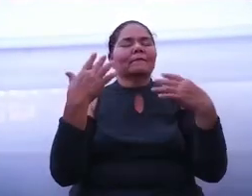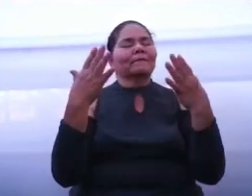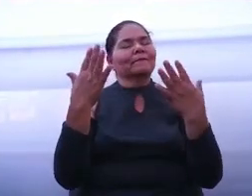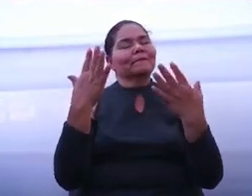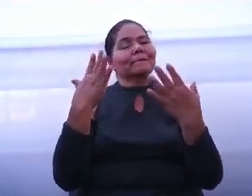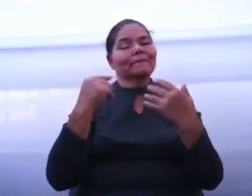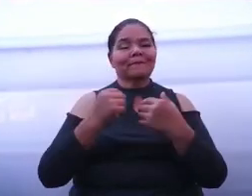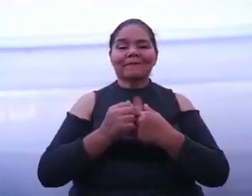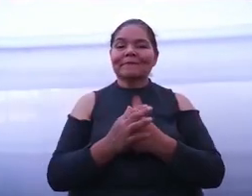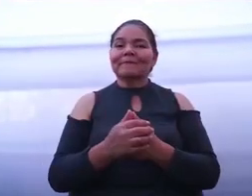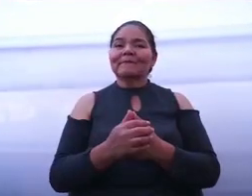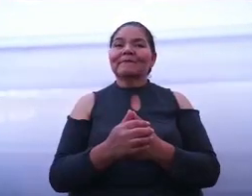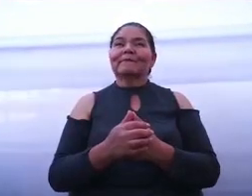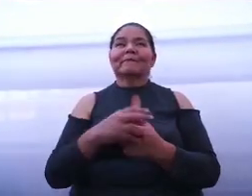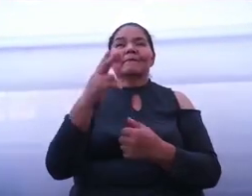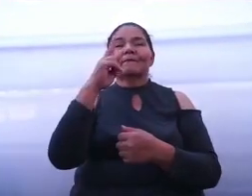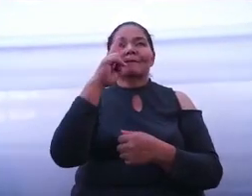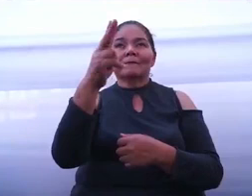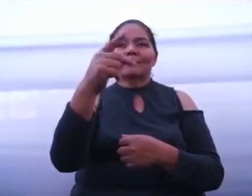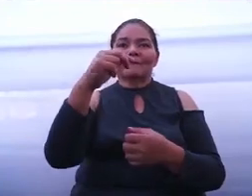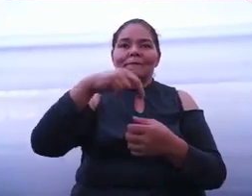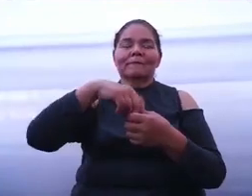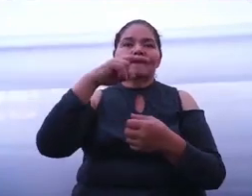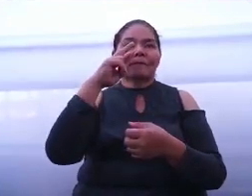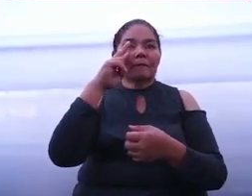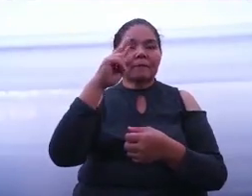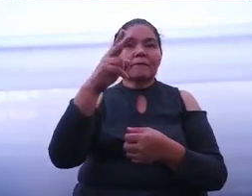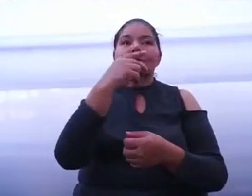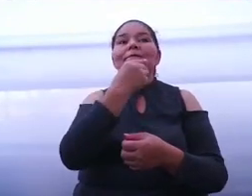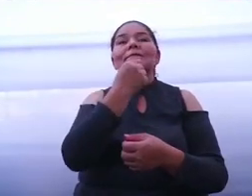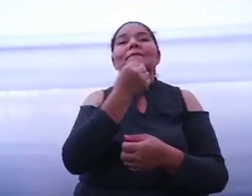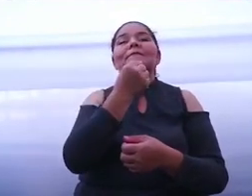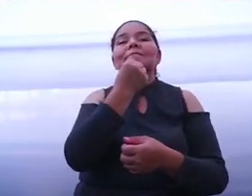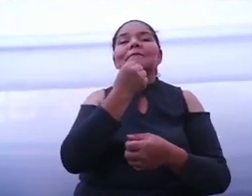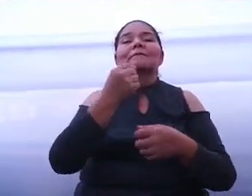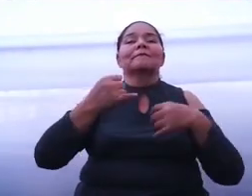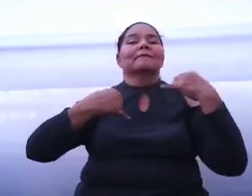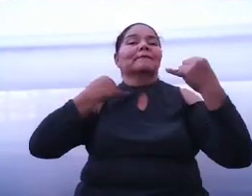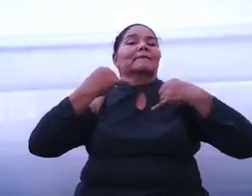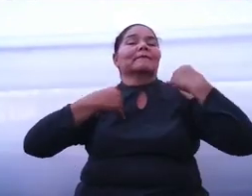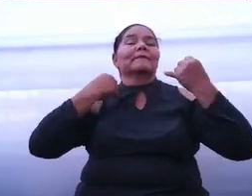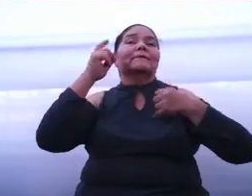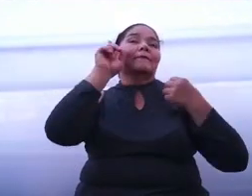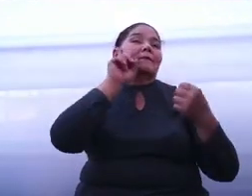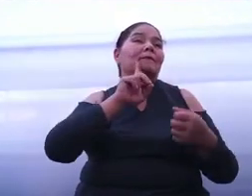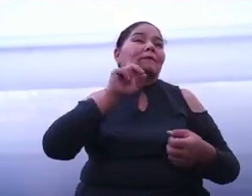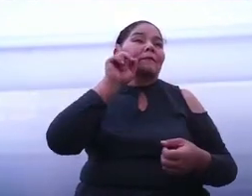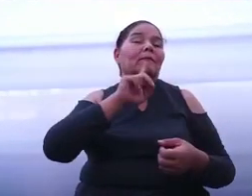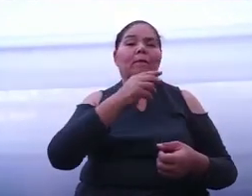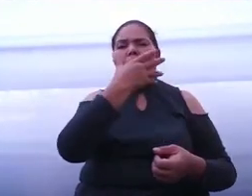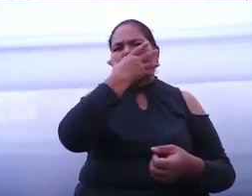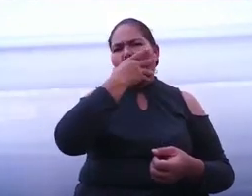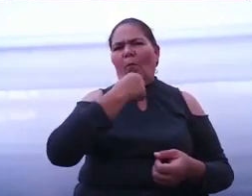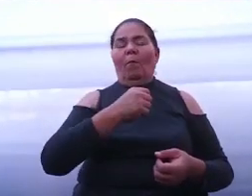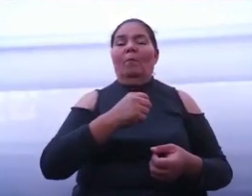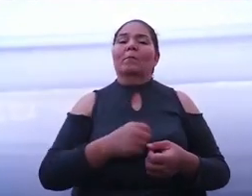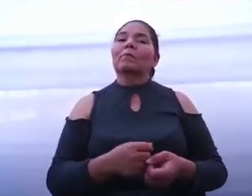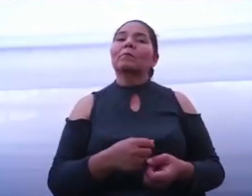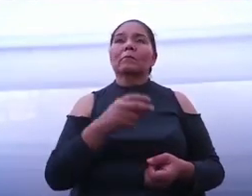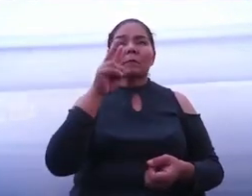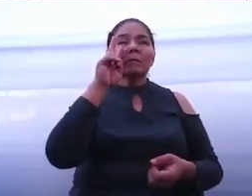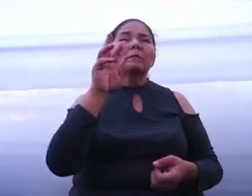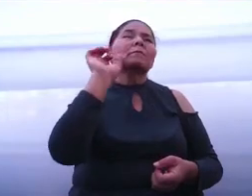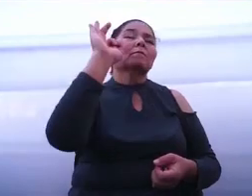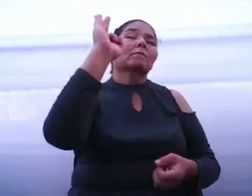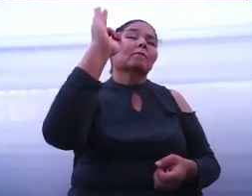lo que vemos en la mirada de cada niño, de cada joven, de cada mujer y hombre, que mira hacia